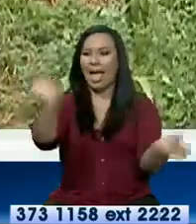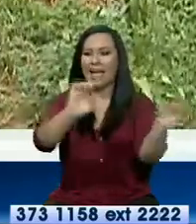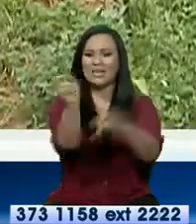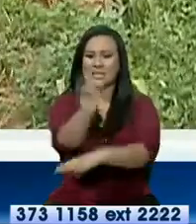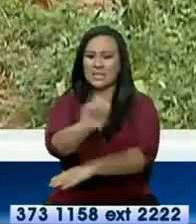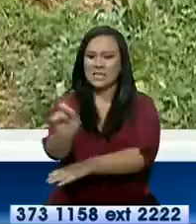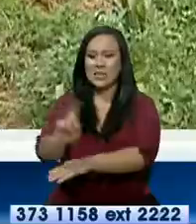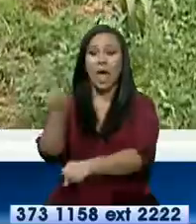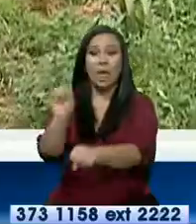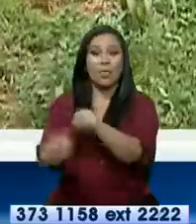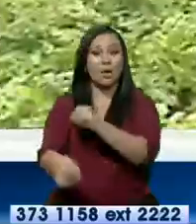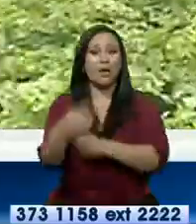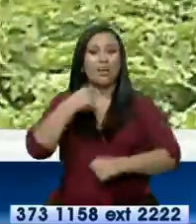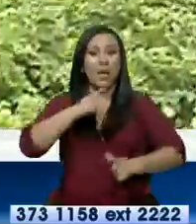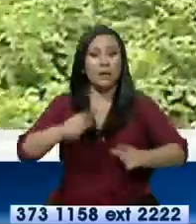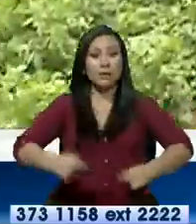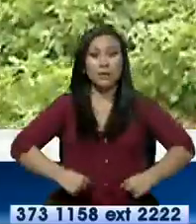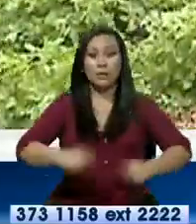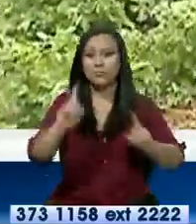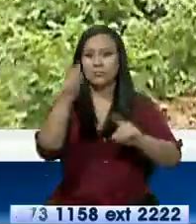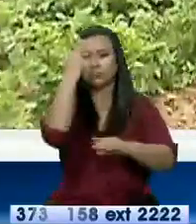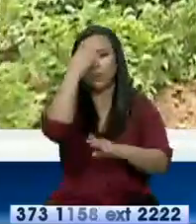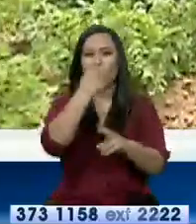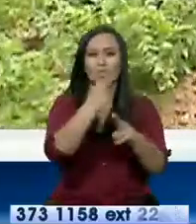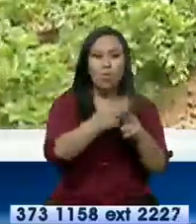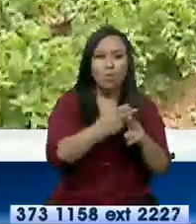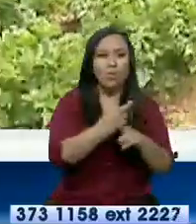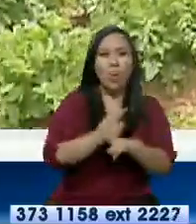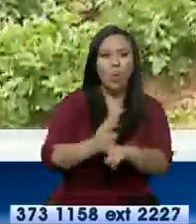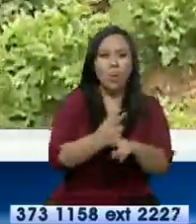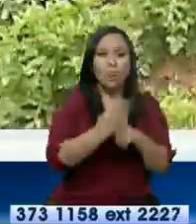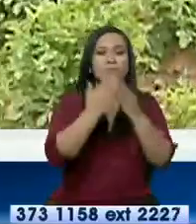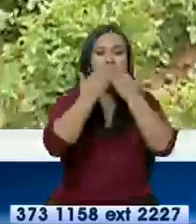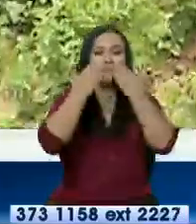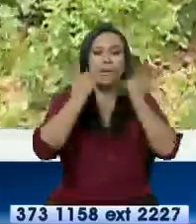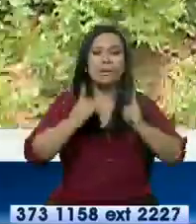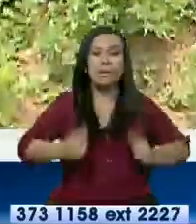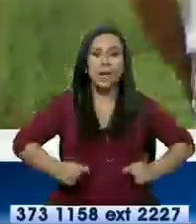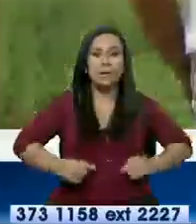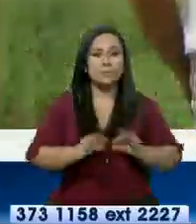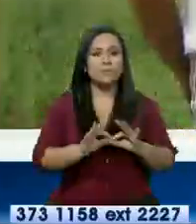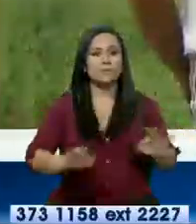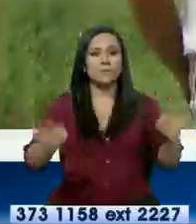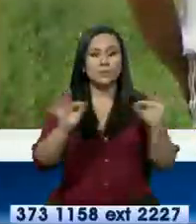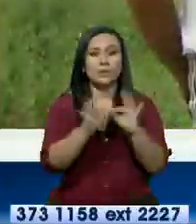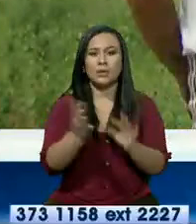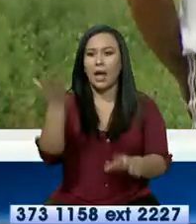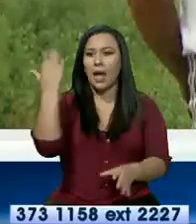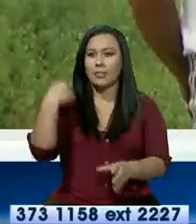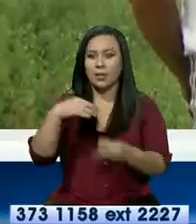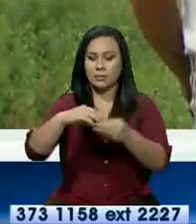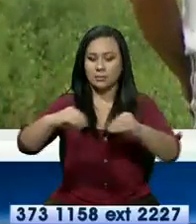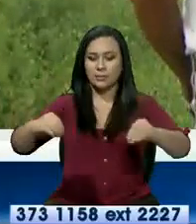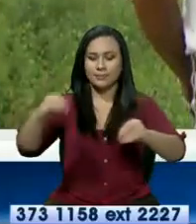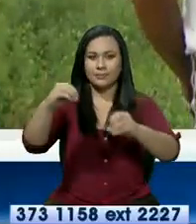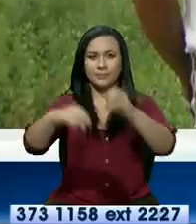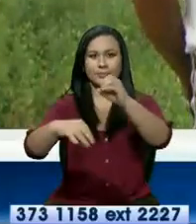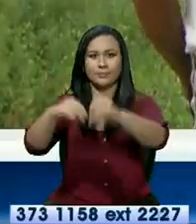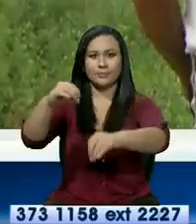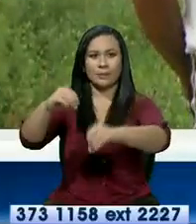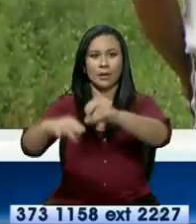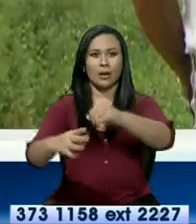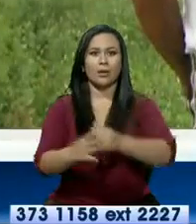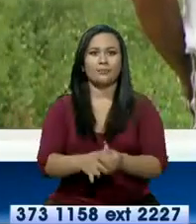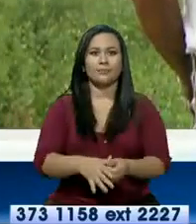no sabían, no conocían los nombres que existen. Simplemente conocían de los abonos como de los que se producen por la